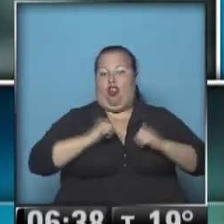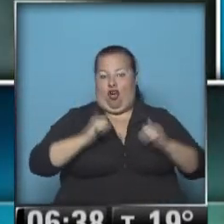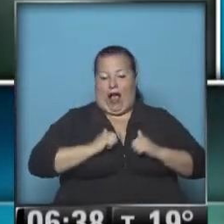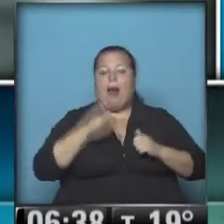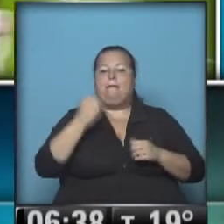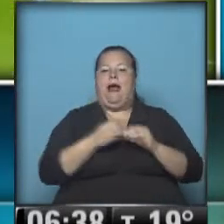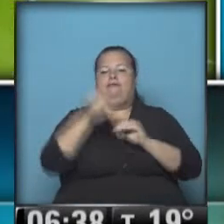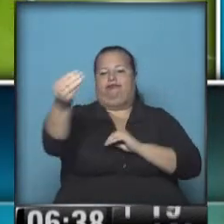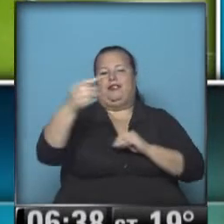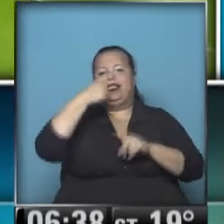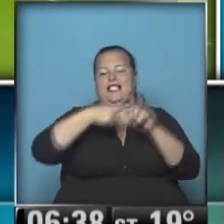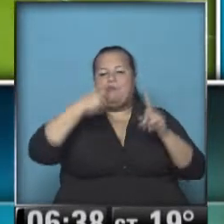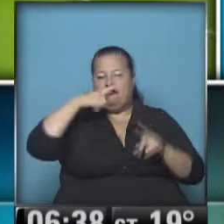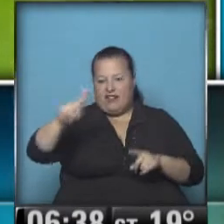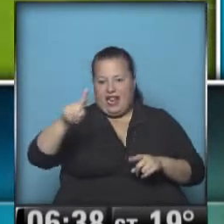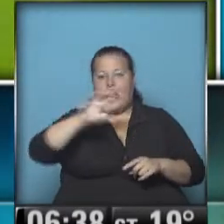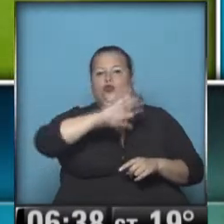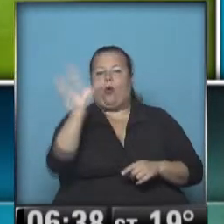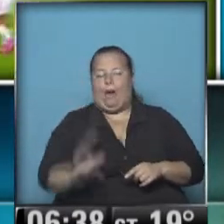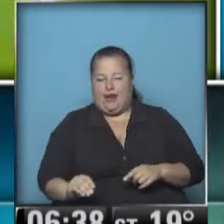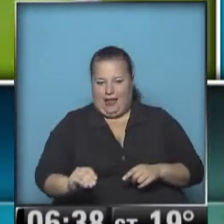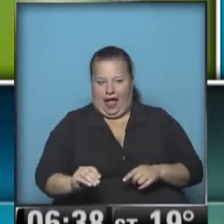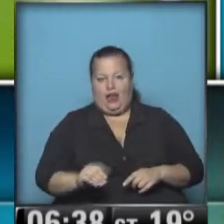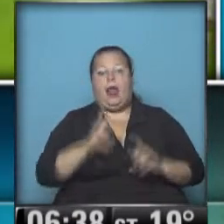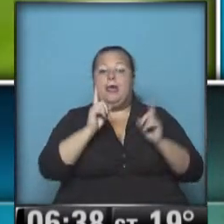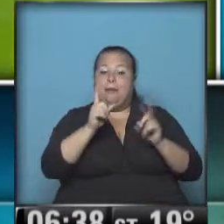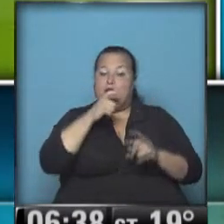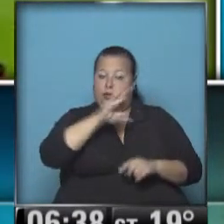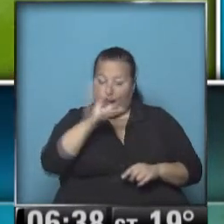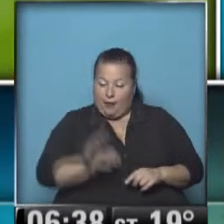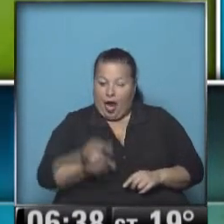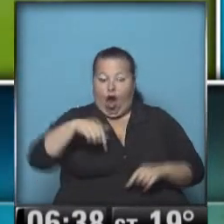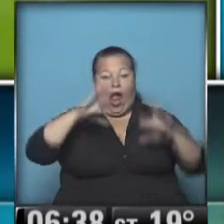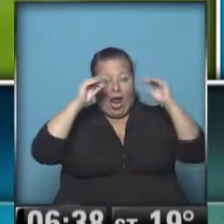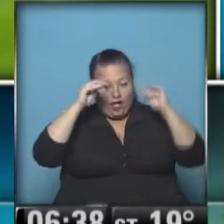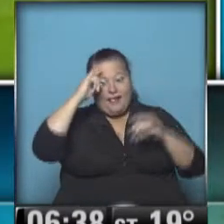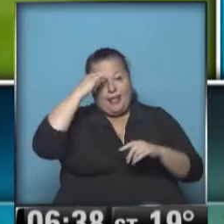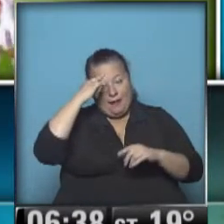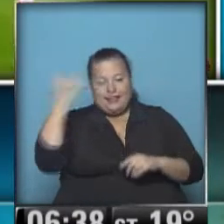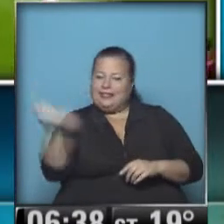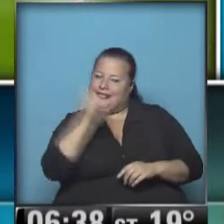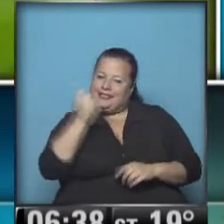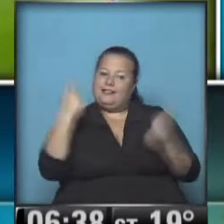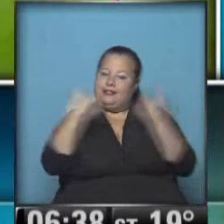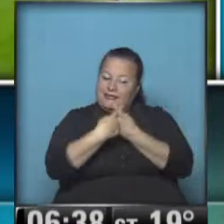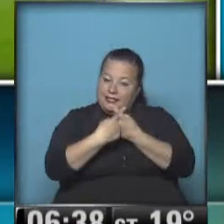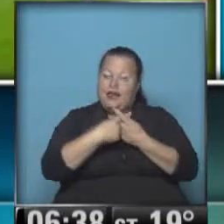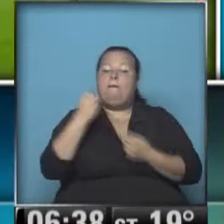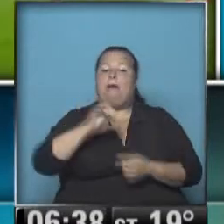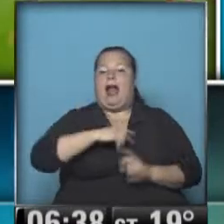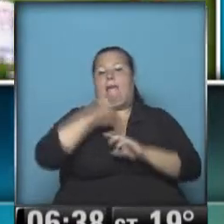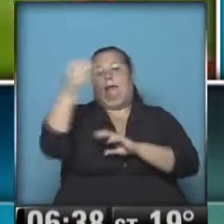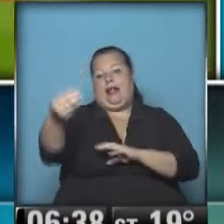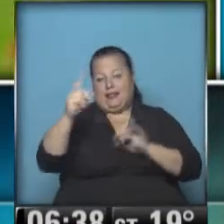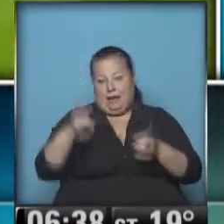para clasificarse a las semifinales de la Sudamericana. Por la misma copa, esta noche, Independiente buscará un triunfo que le dé el